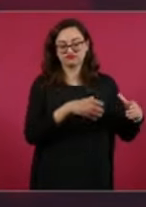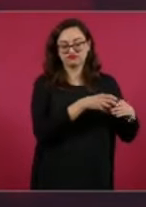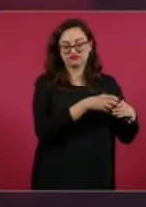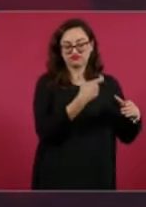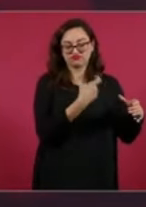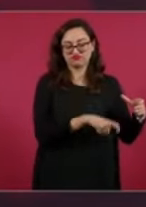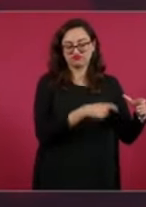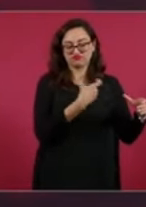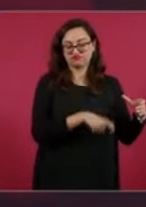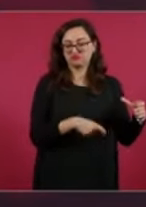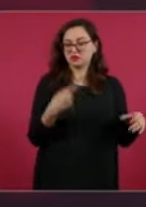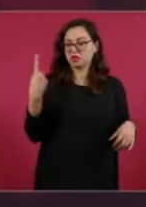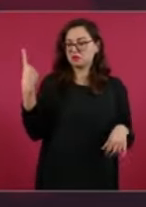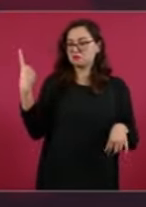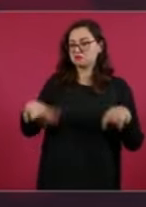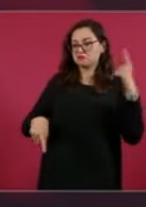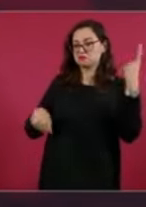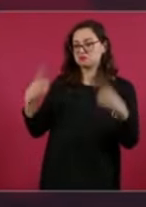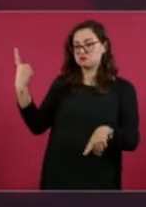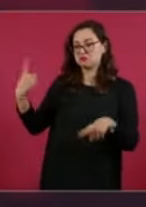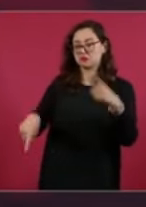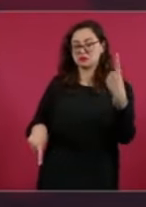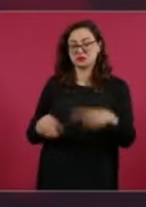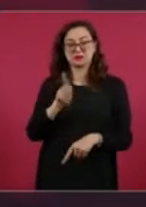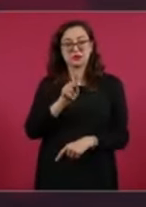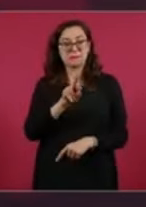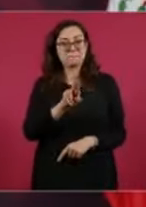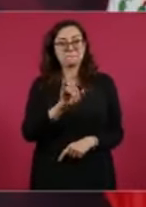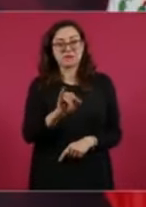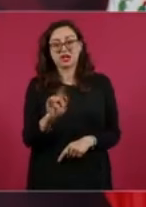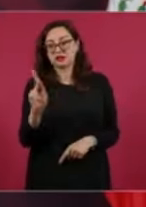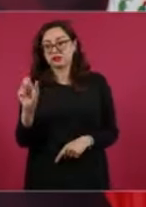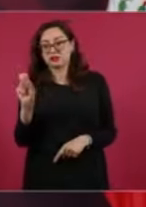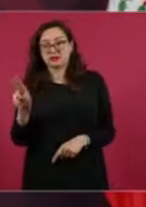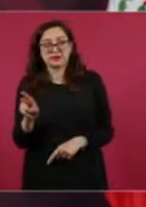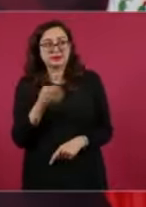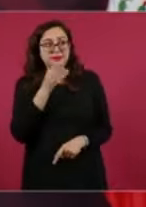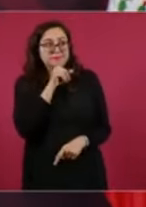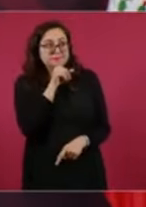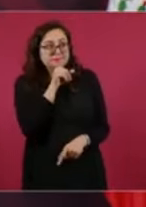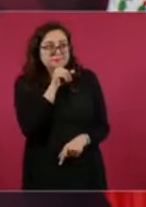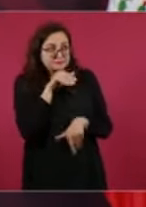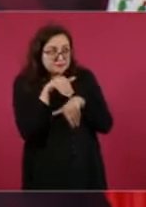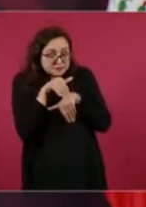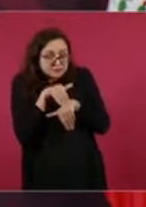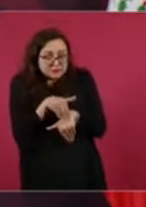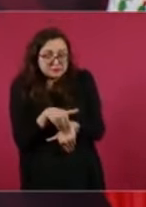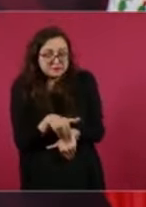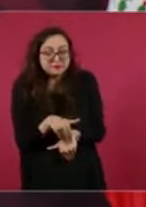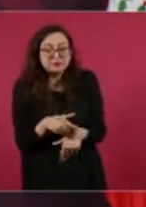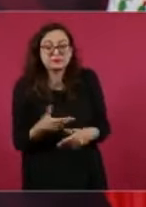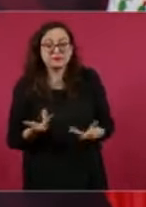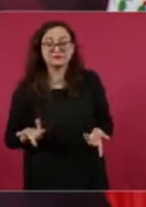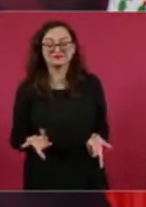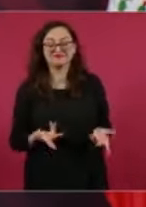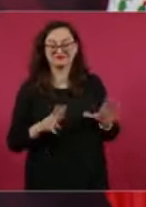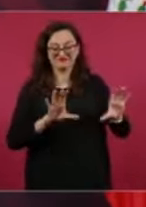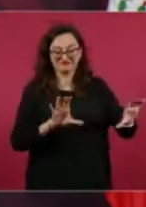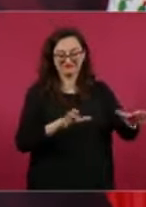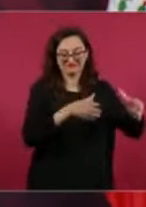los dirigentes del PRI ni del PAN los que decidían, sino eran los potentados. Este último